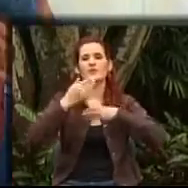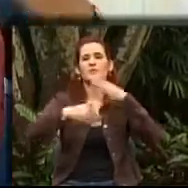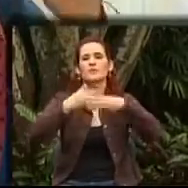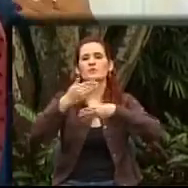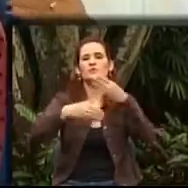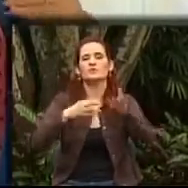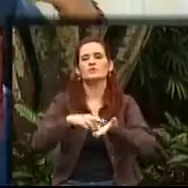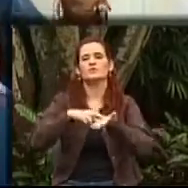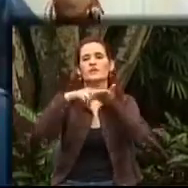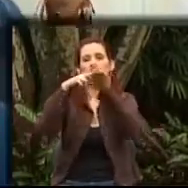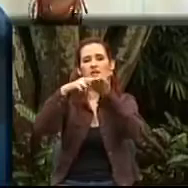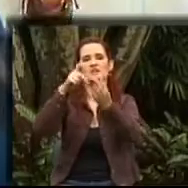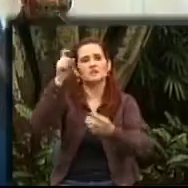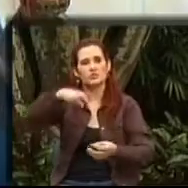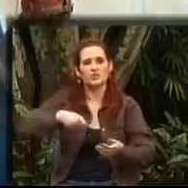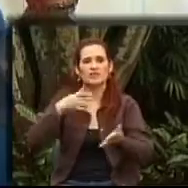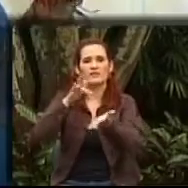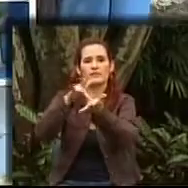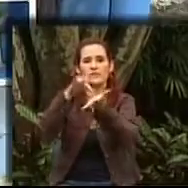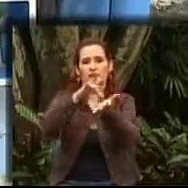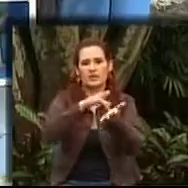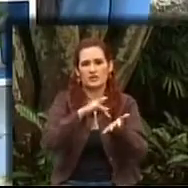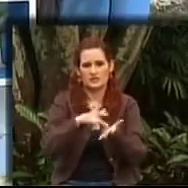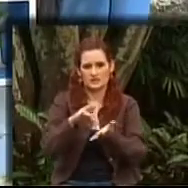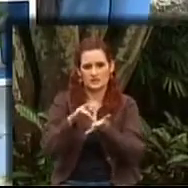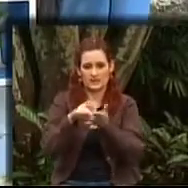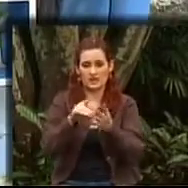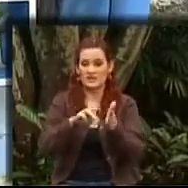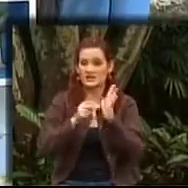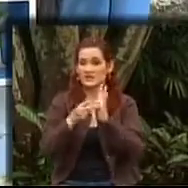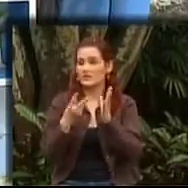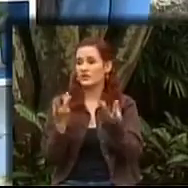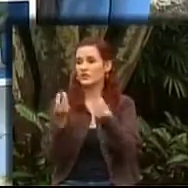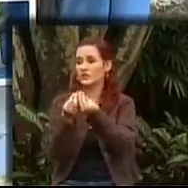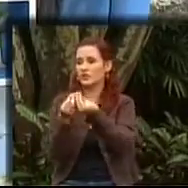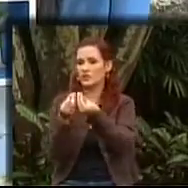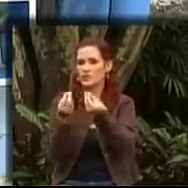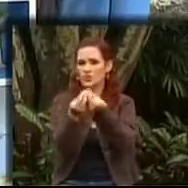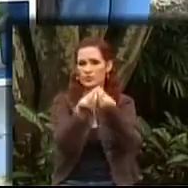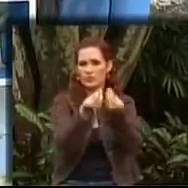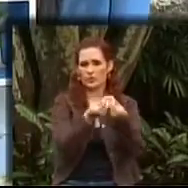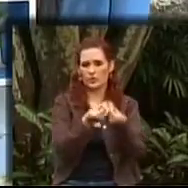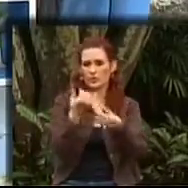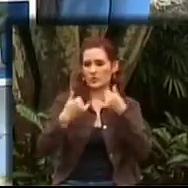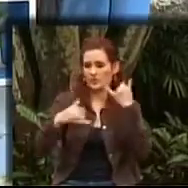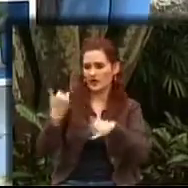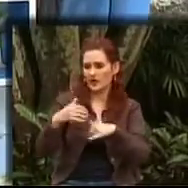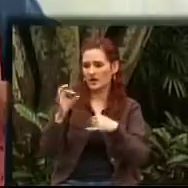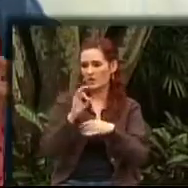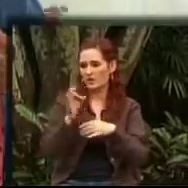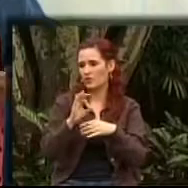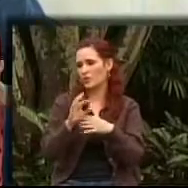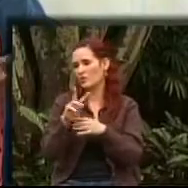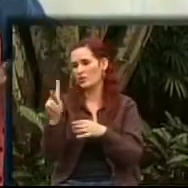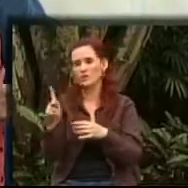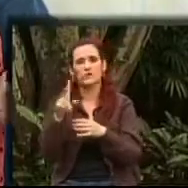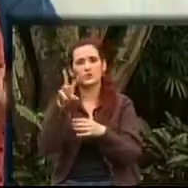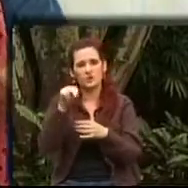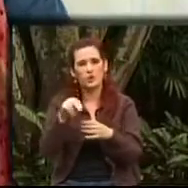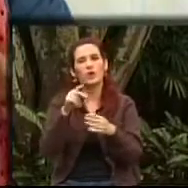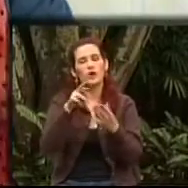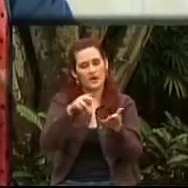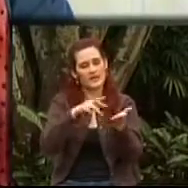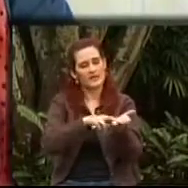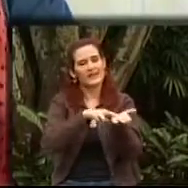confundir con simplemente de pronto estar en un grupo de juegos o algo así, sino donde realmente nos